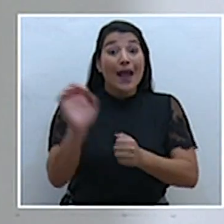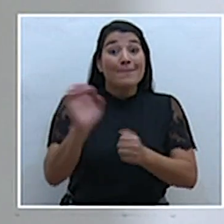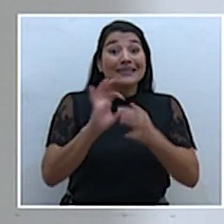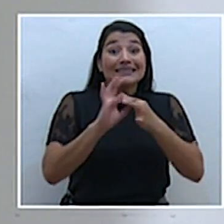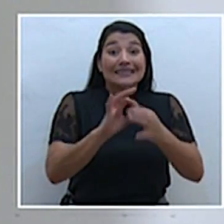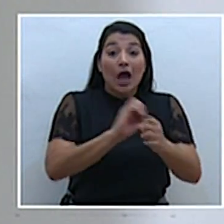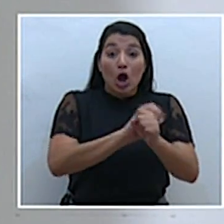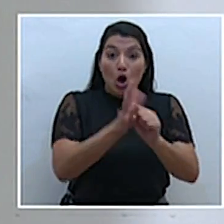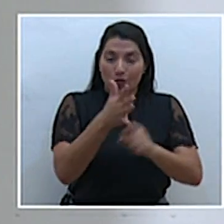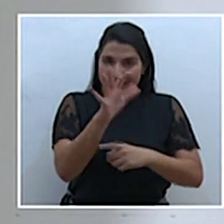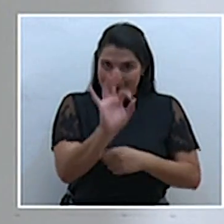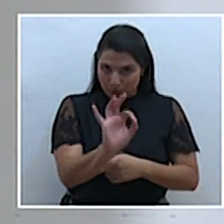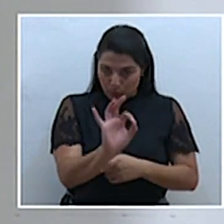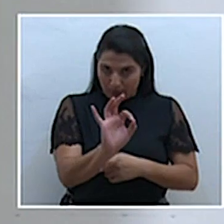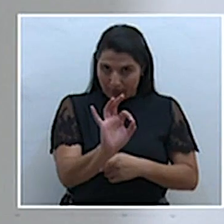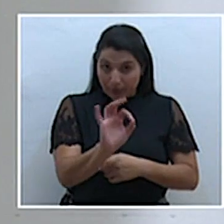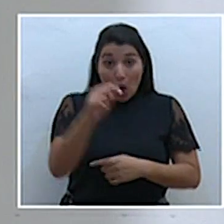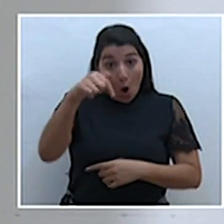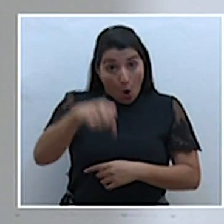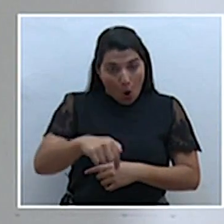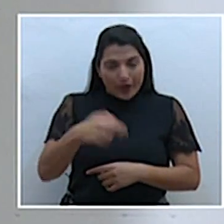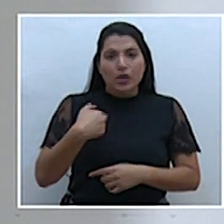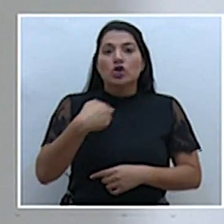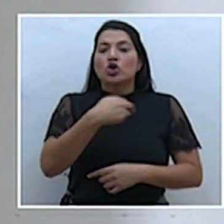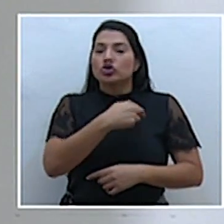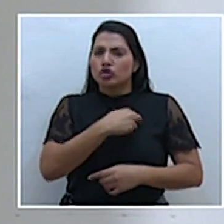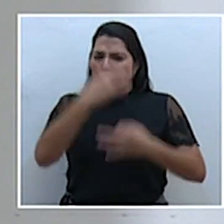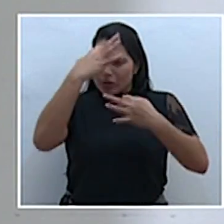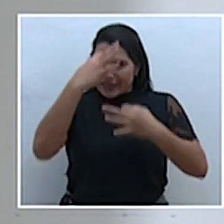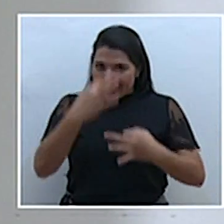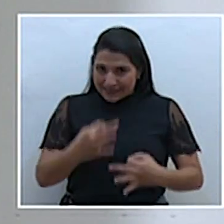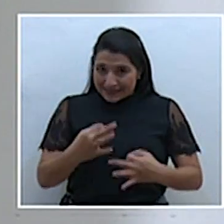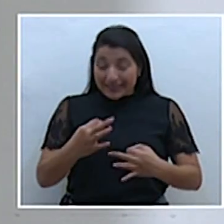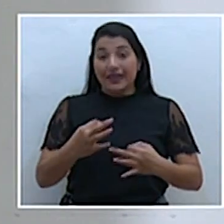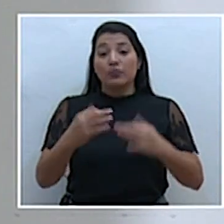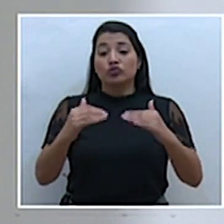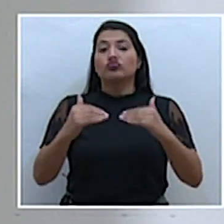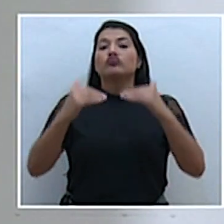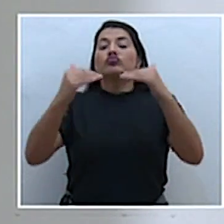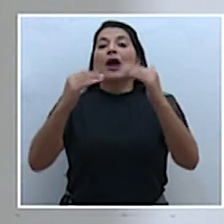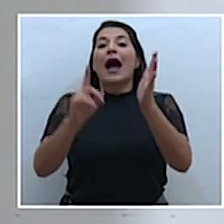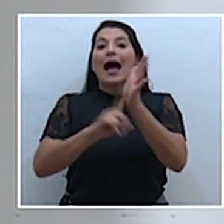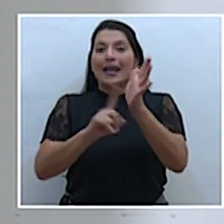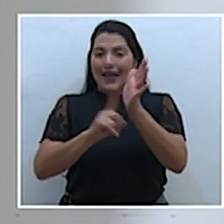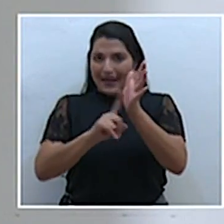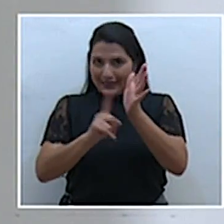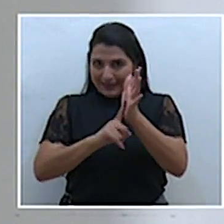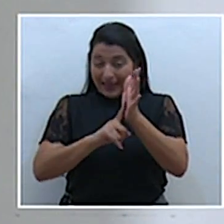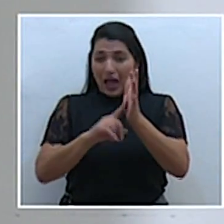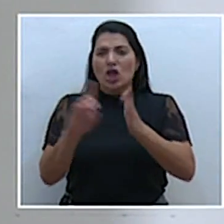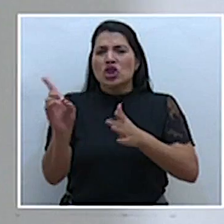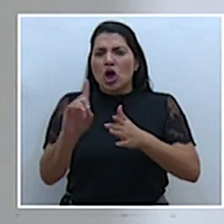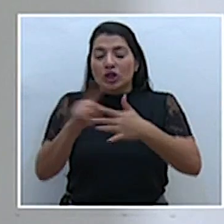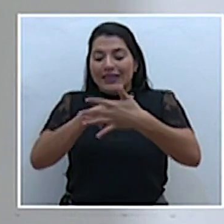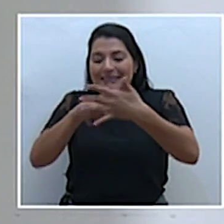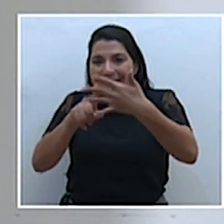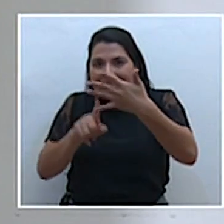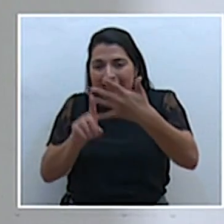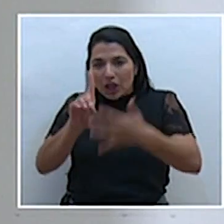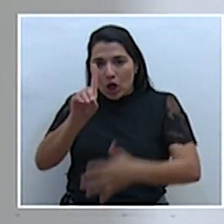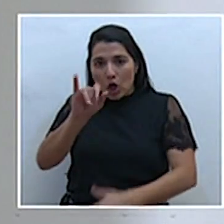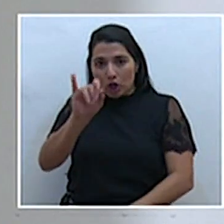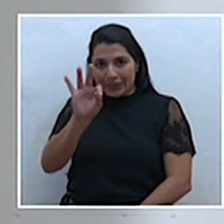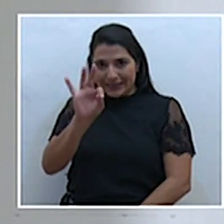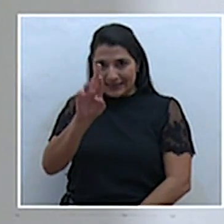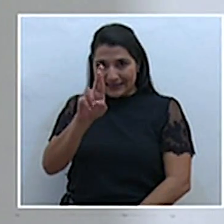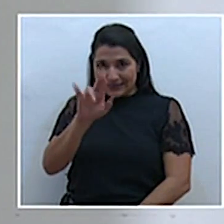COVID-19, hoy estamos elevando el nivel de alerta en cinco distritos de